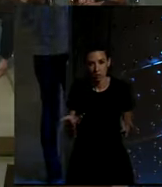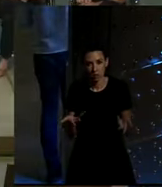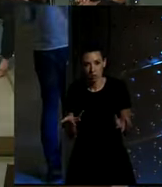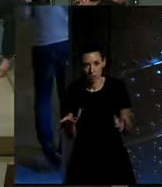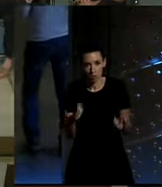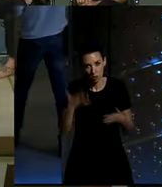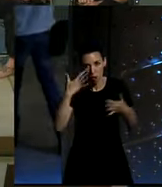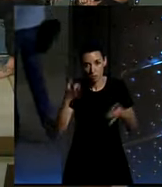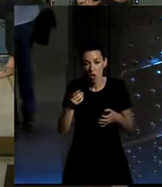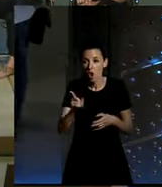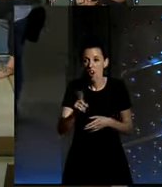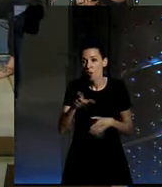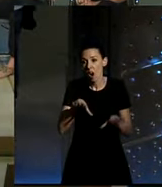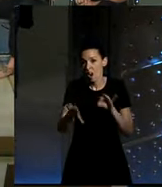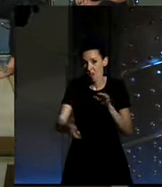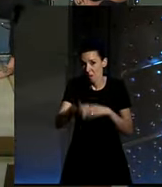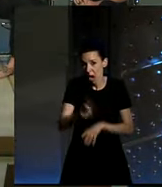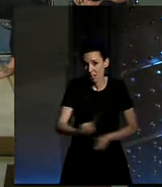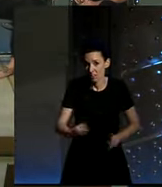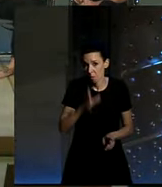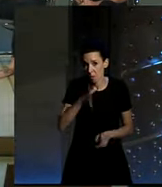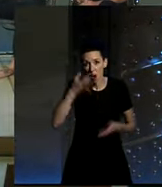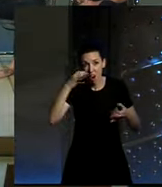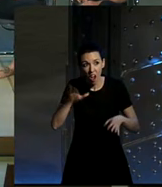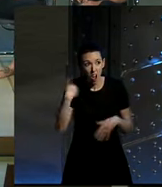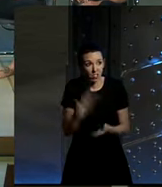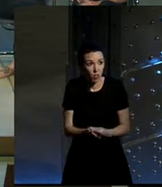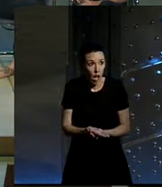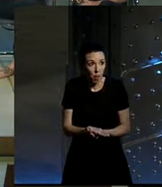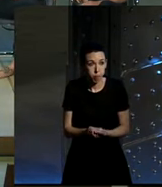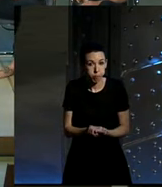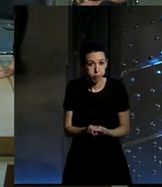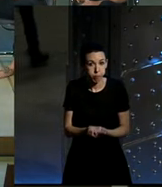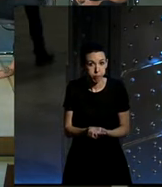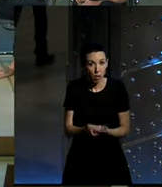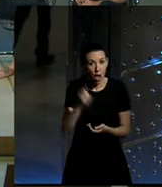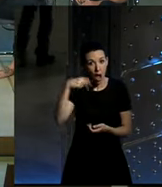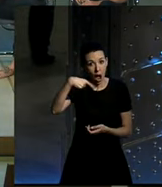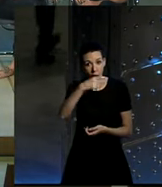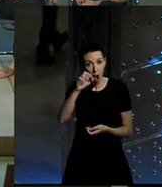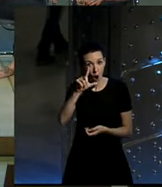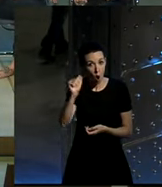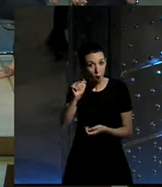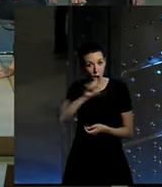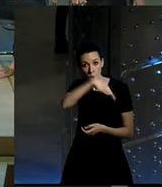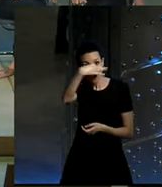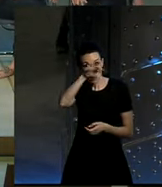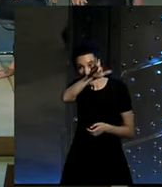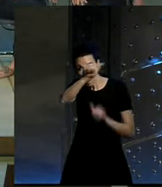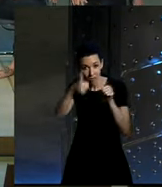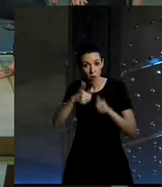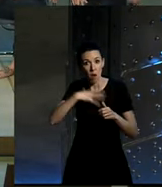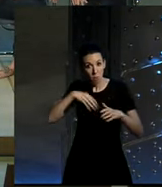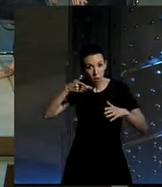riesgo no ha habido mucha elección porque realmente hasta casi Angola es por la única parte donde se puede